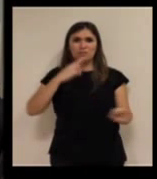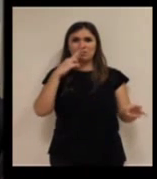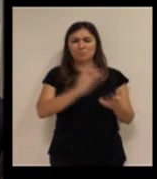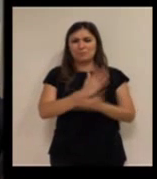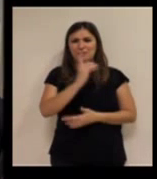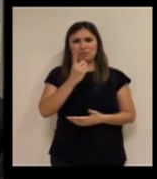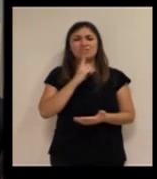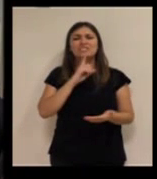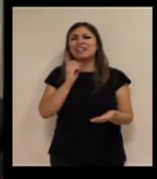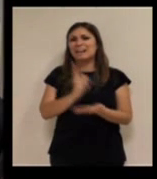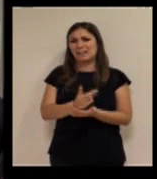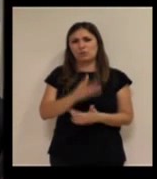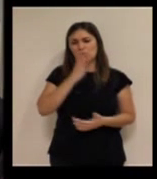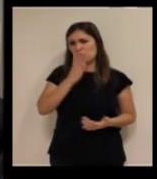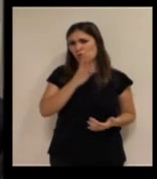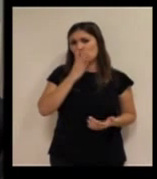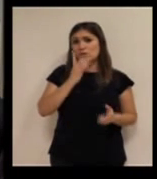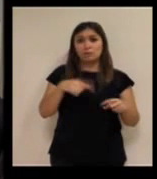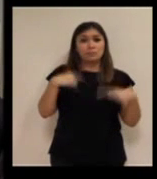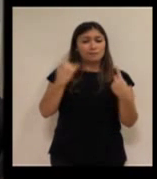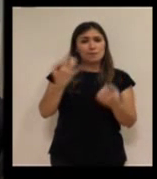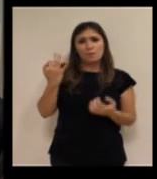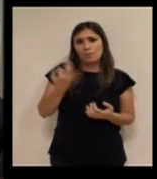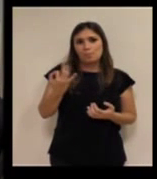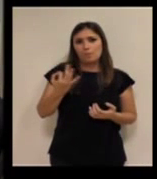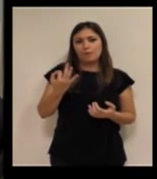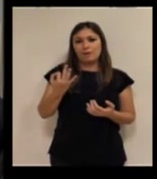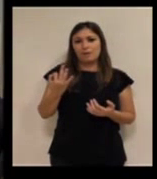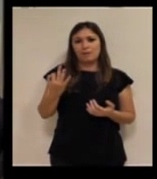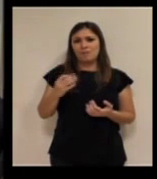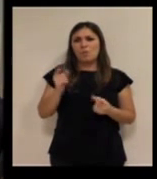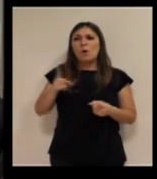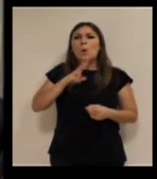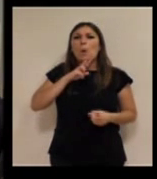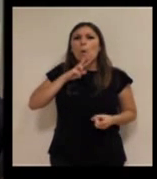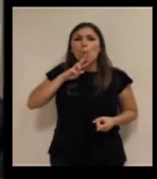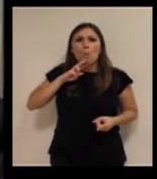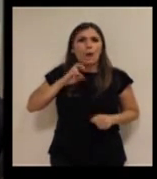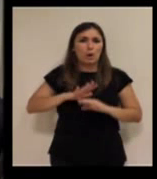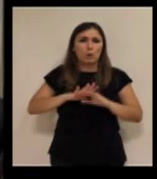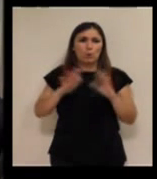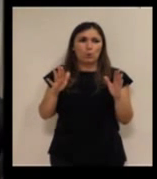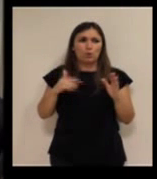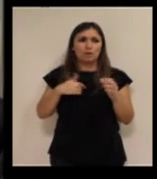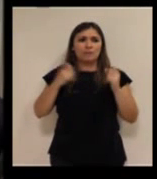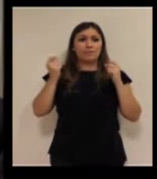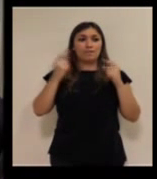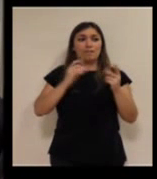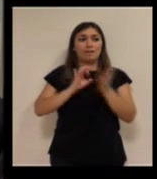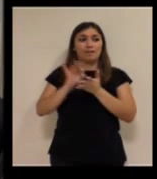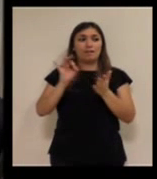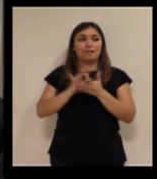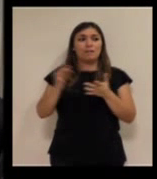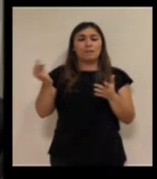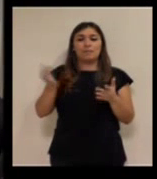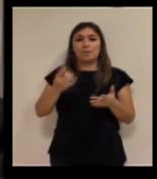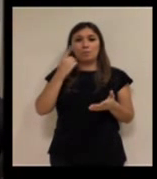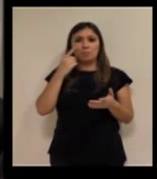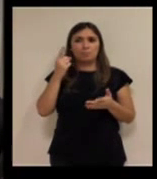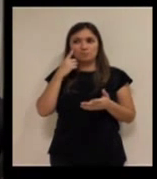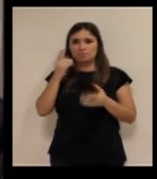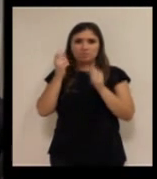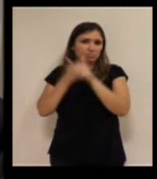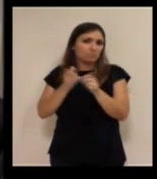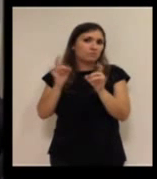sentido entiendo que el trabajador es tremendo. Yo creo que es algo que tenemos que poner en valor y que el resto de prestadores tiene que